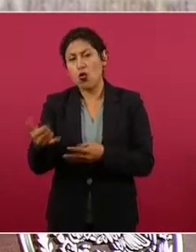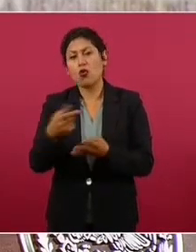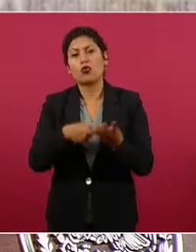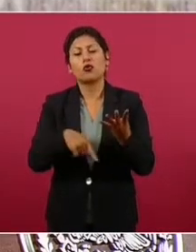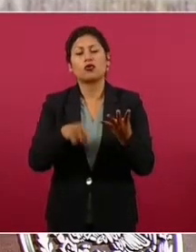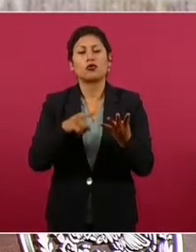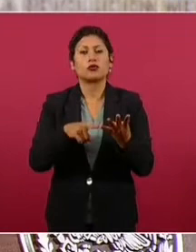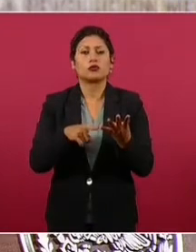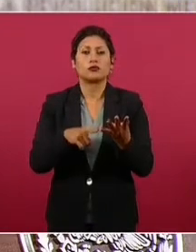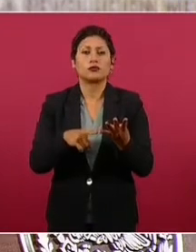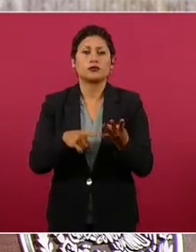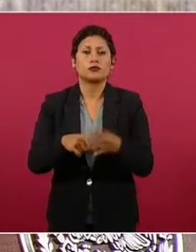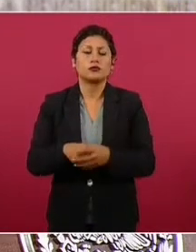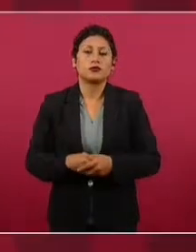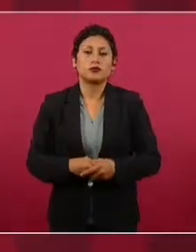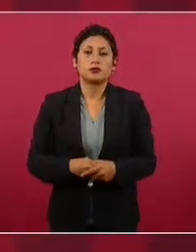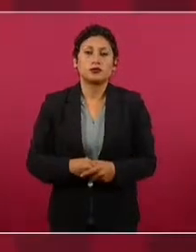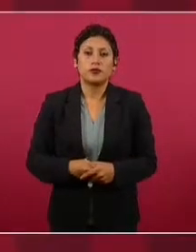en Nueva